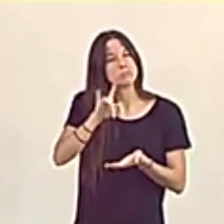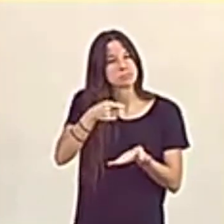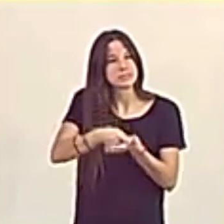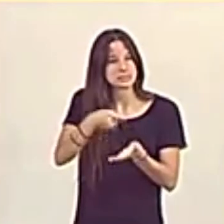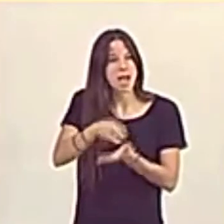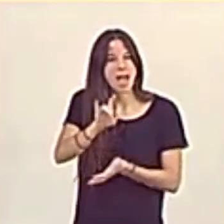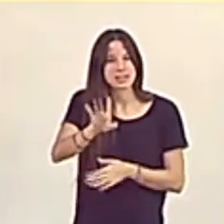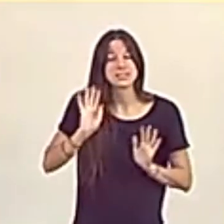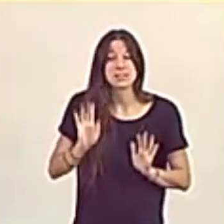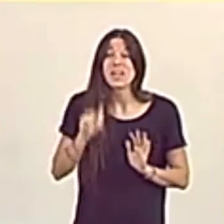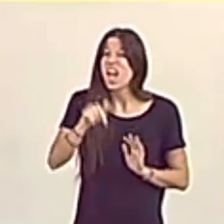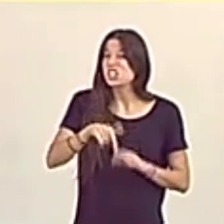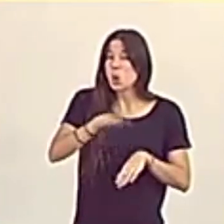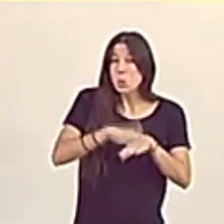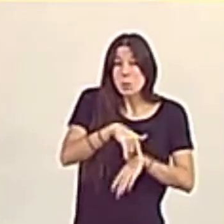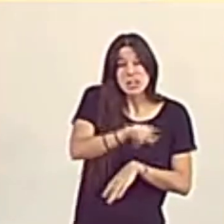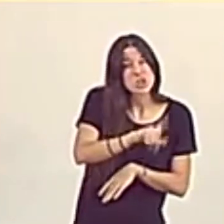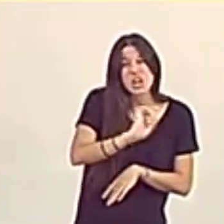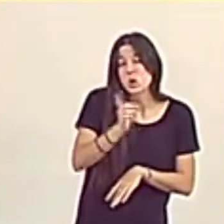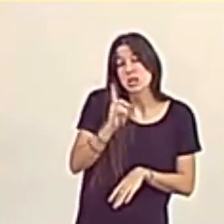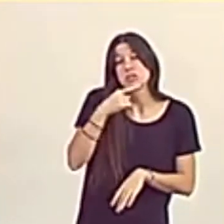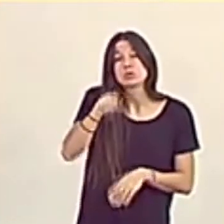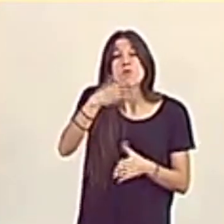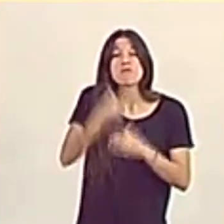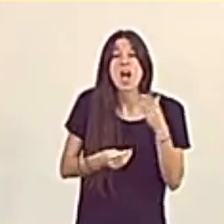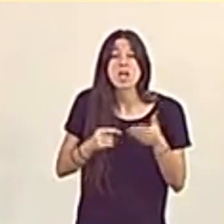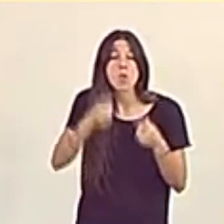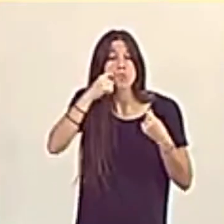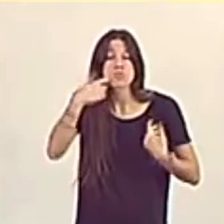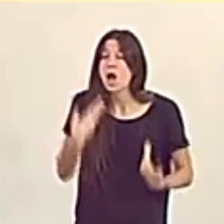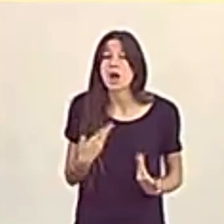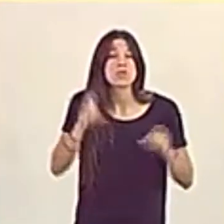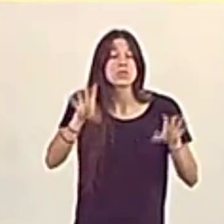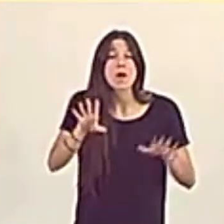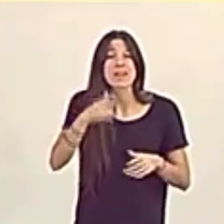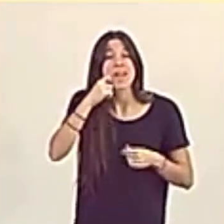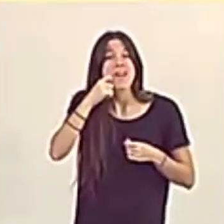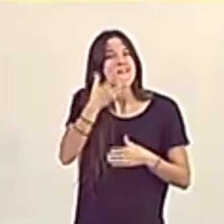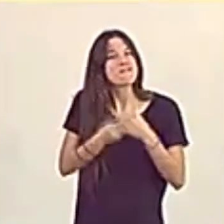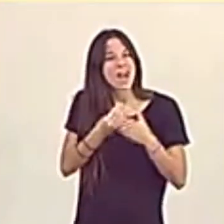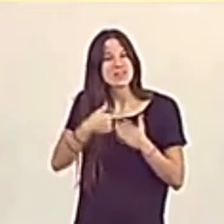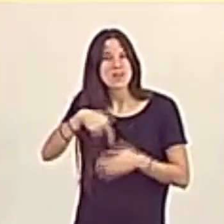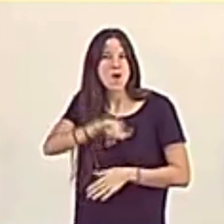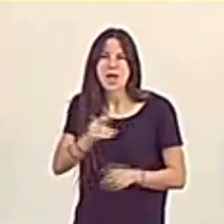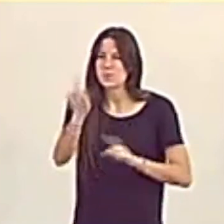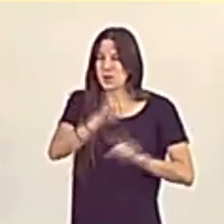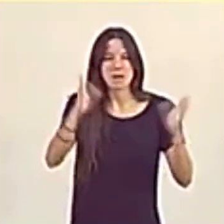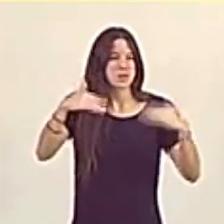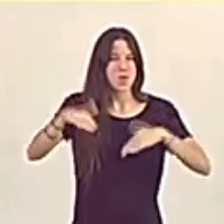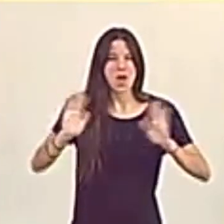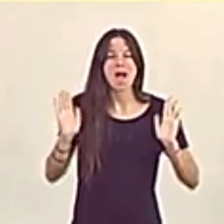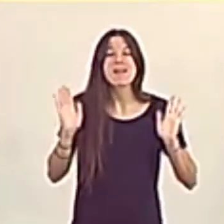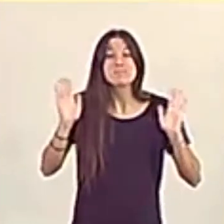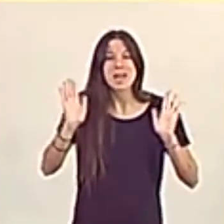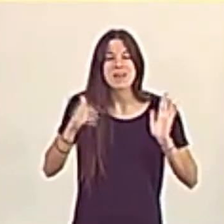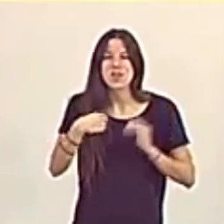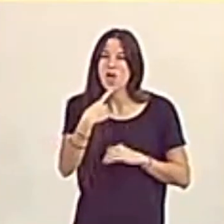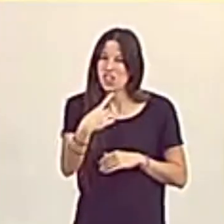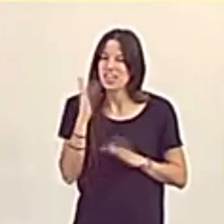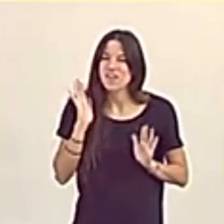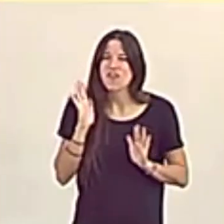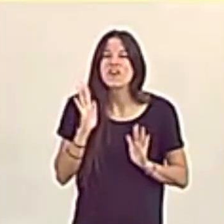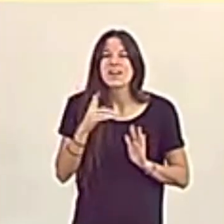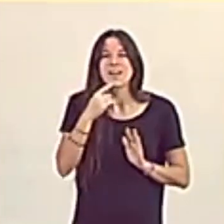Esto no es culpa suya, esto es un fallo humano como todos los que tengo yo. No hay ningún problema. Pero digo que con tanta